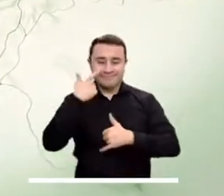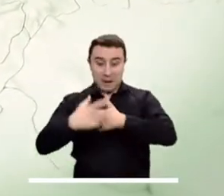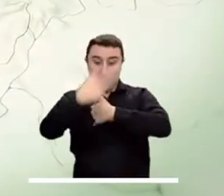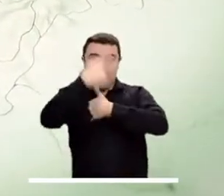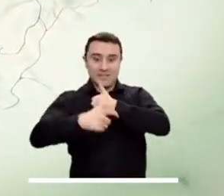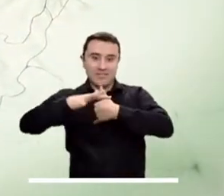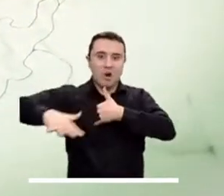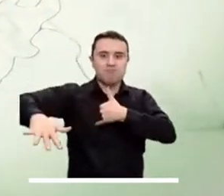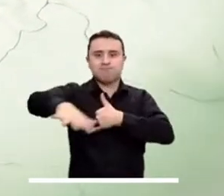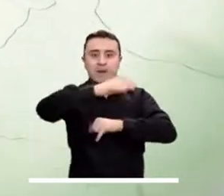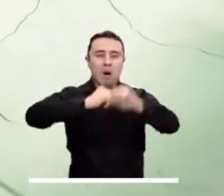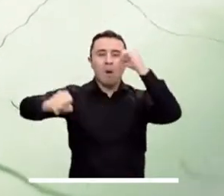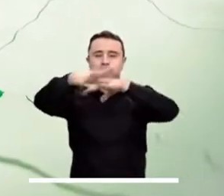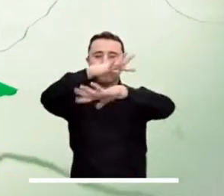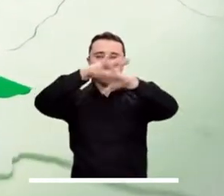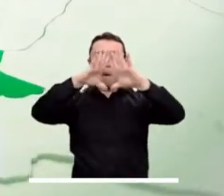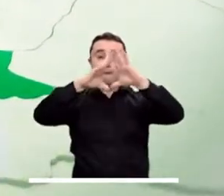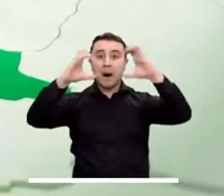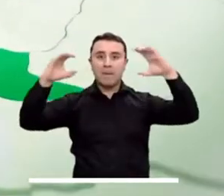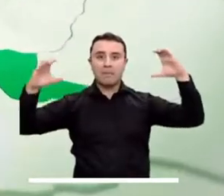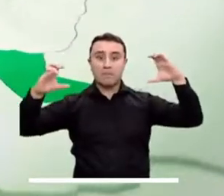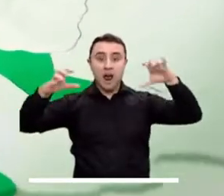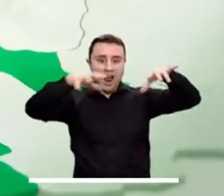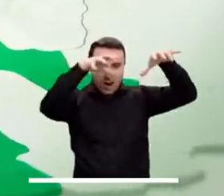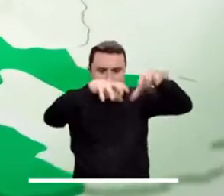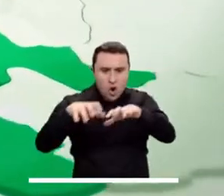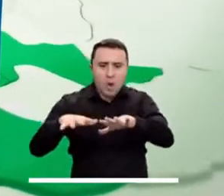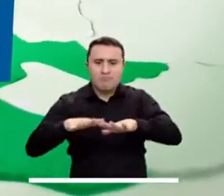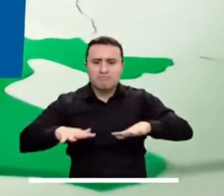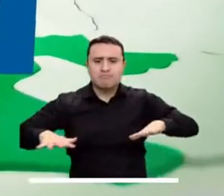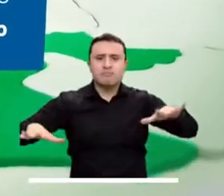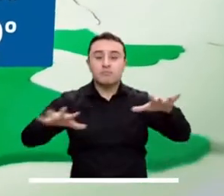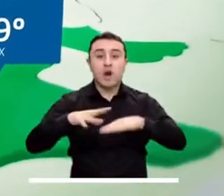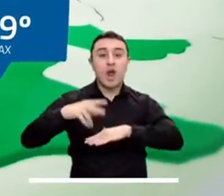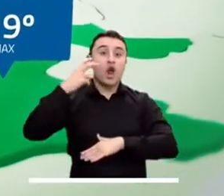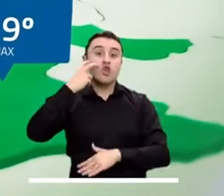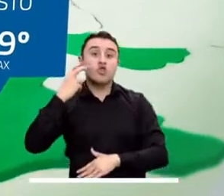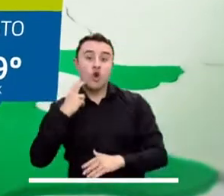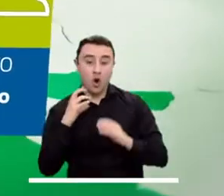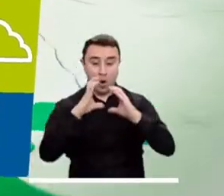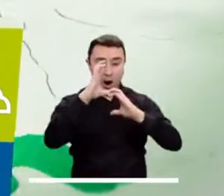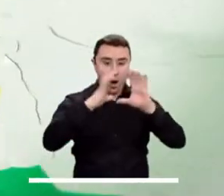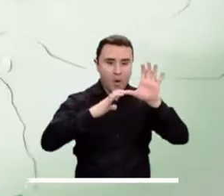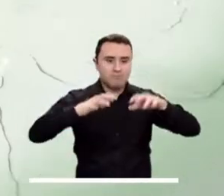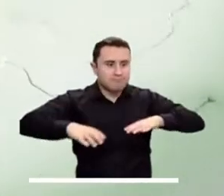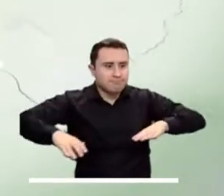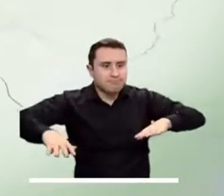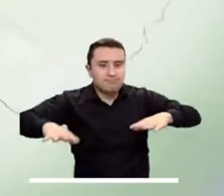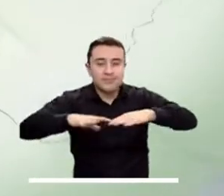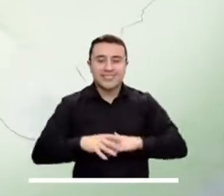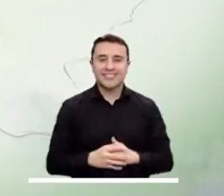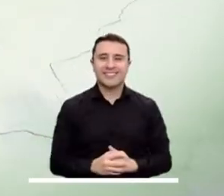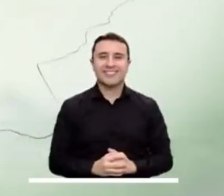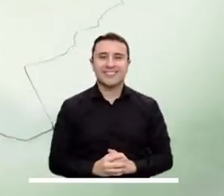nublado dominará el Pacífico durante la jornada. Las lluvias se verán acentuadas en sectores de Chocó y Cauta.